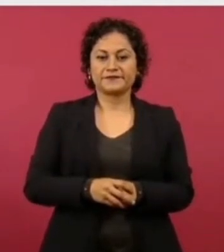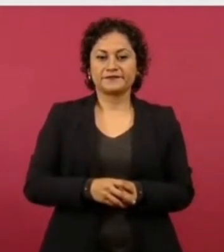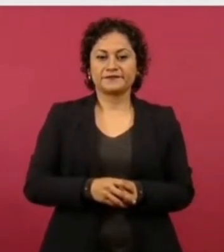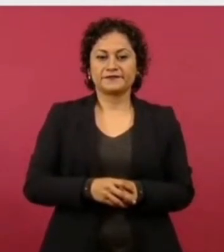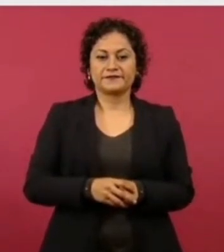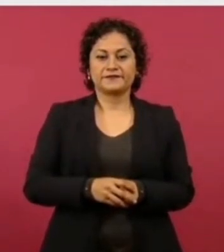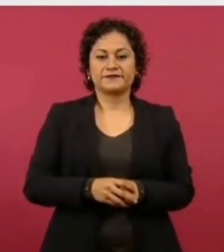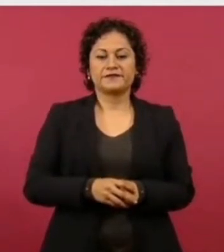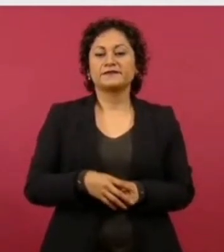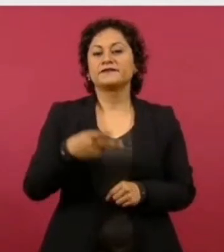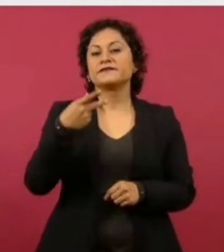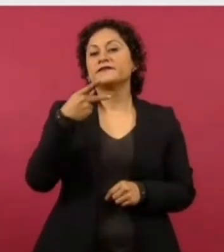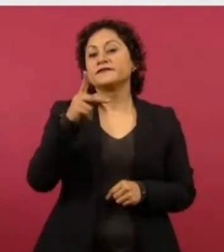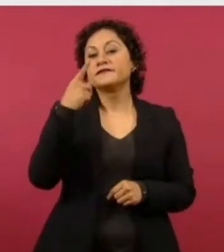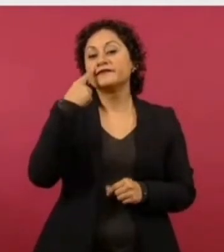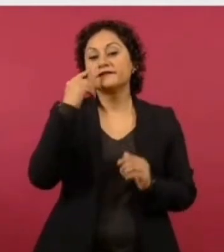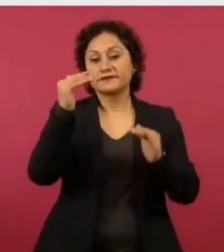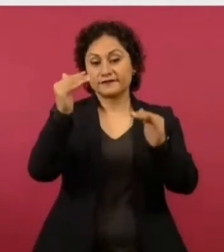pero miren el otro.